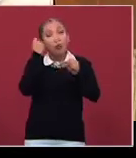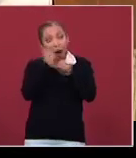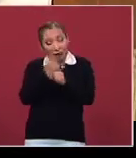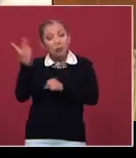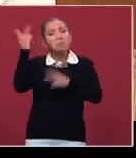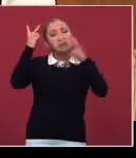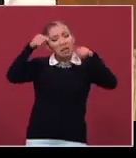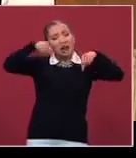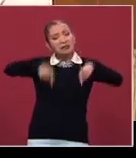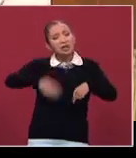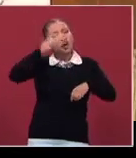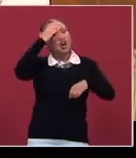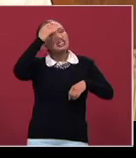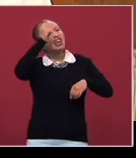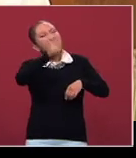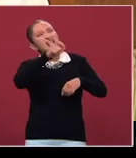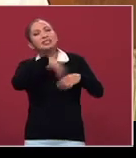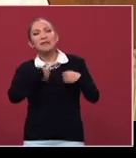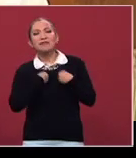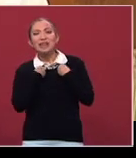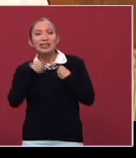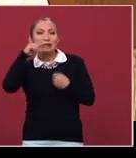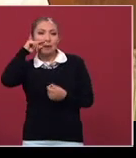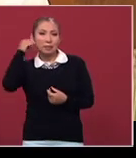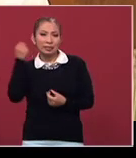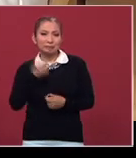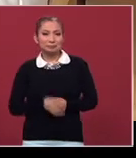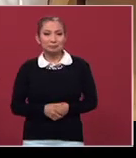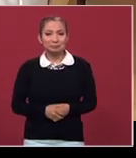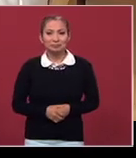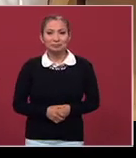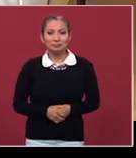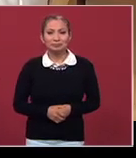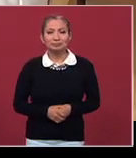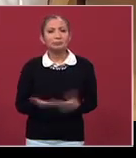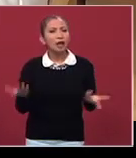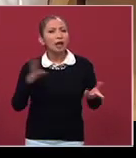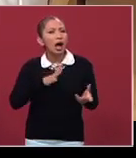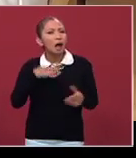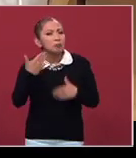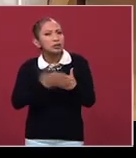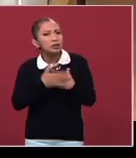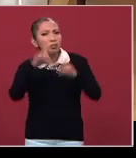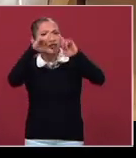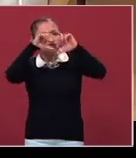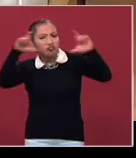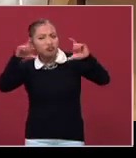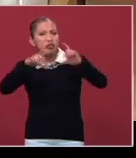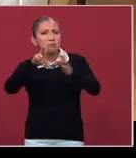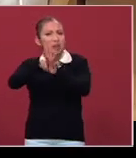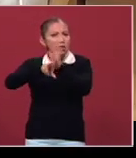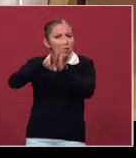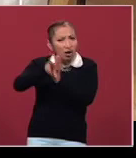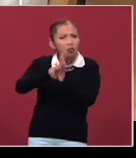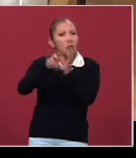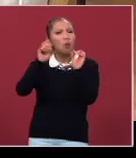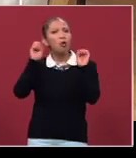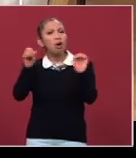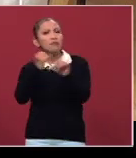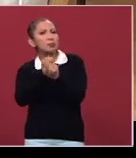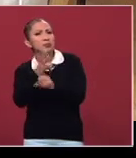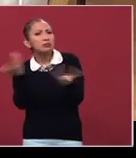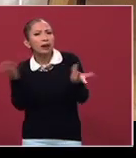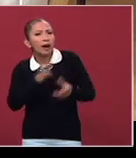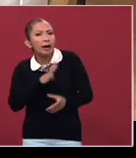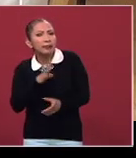venir a conocer un poco de la vida de Zapata. ¿Cómo va a haber iconografía? ¿Hay videos? ¿Hay información?